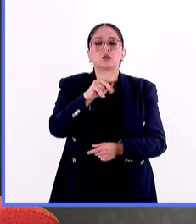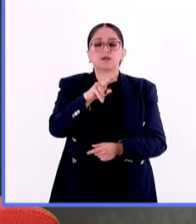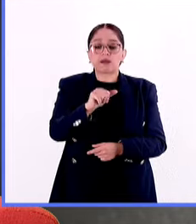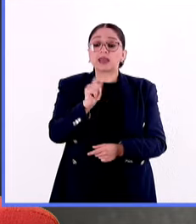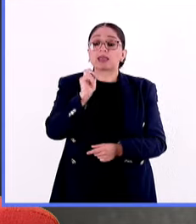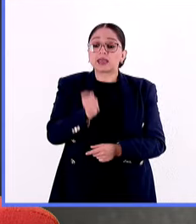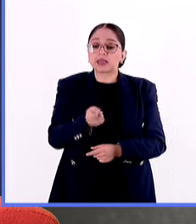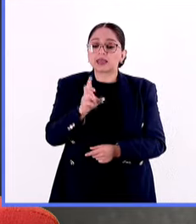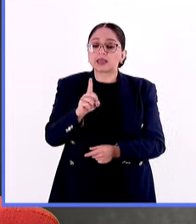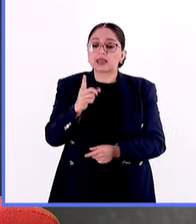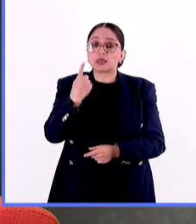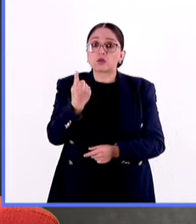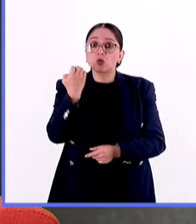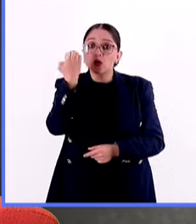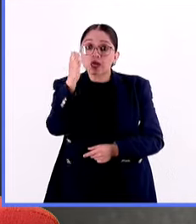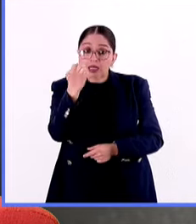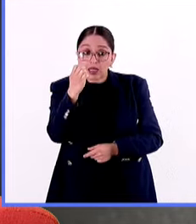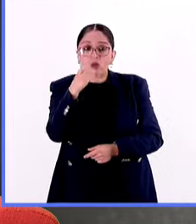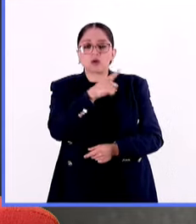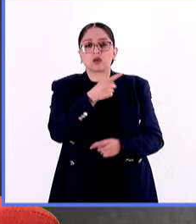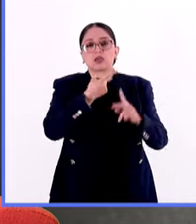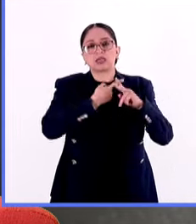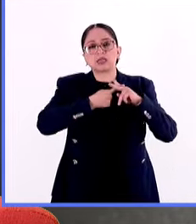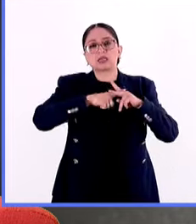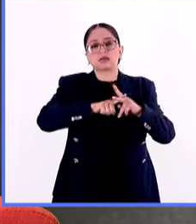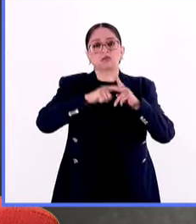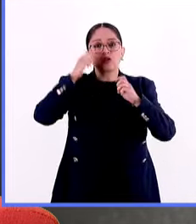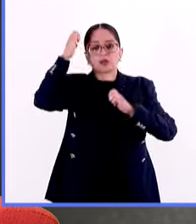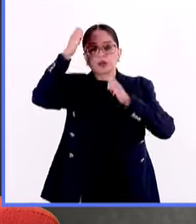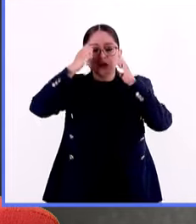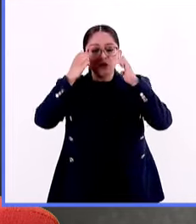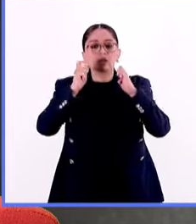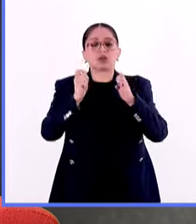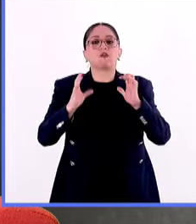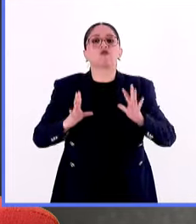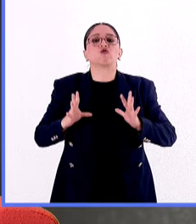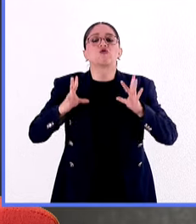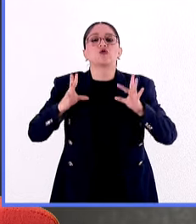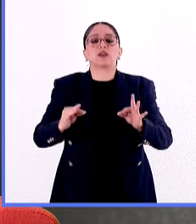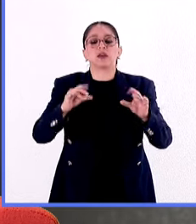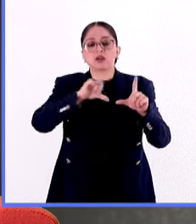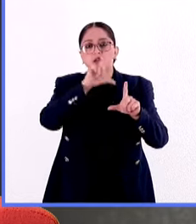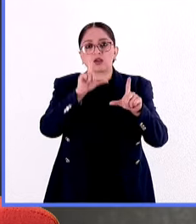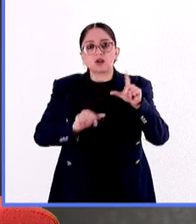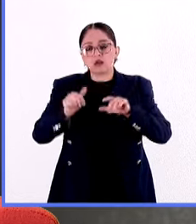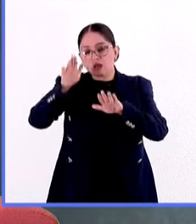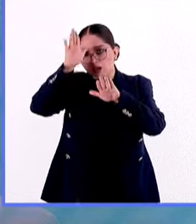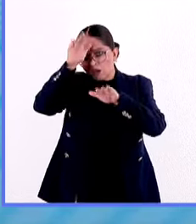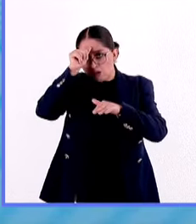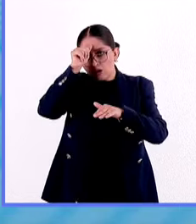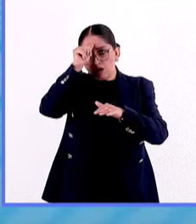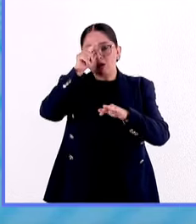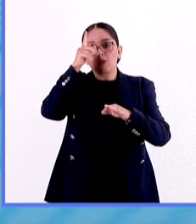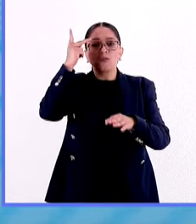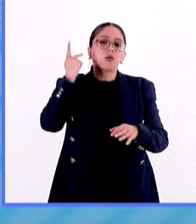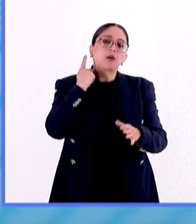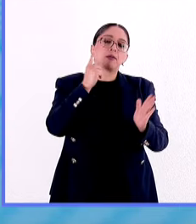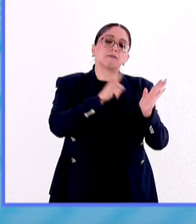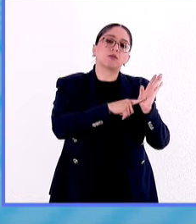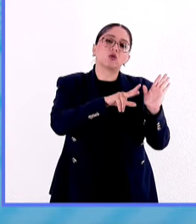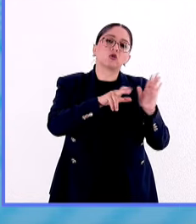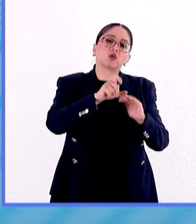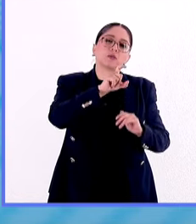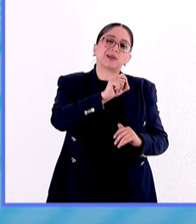esta exposición temporal que se llama fundar una nación, parte uno, el compromiso político que se dio entre 1823 y